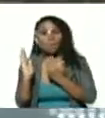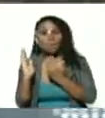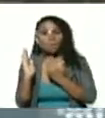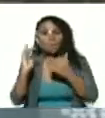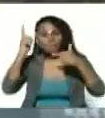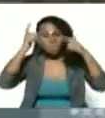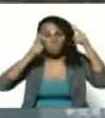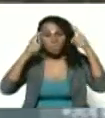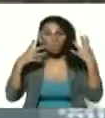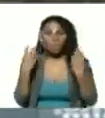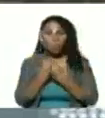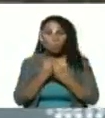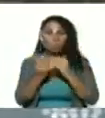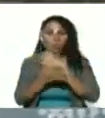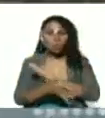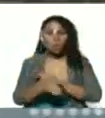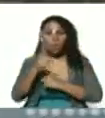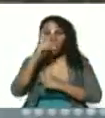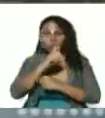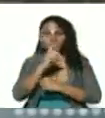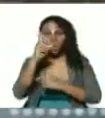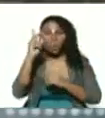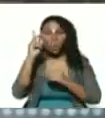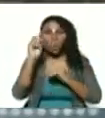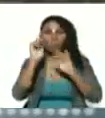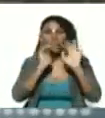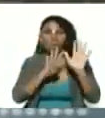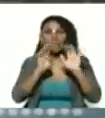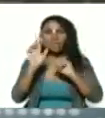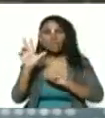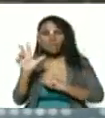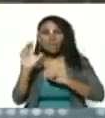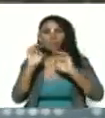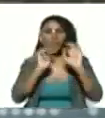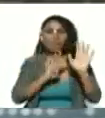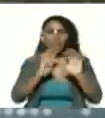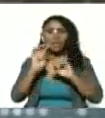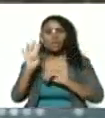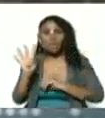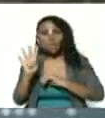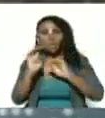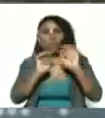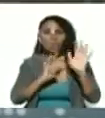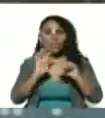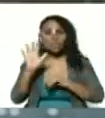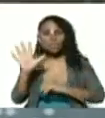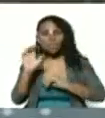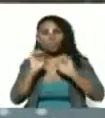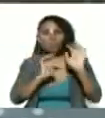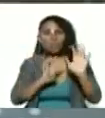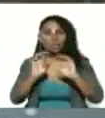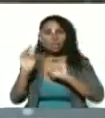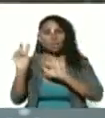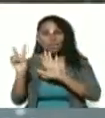en los años 93 94 95 97 y 98